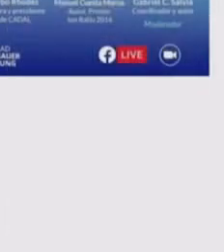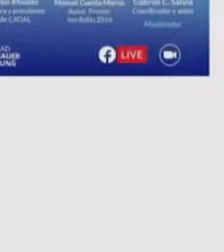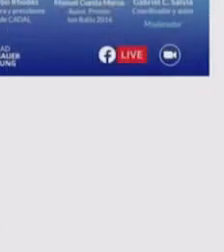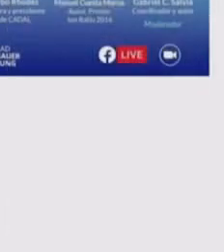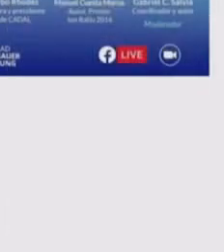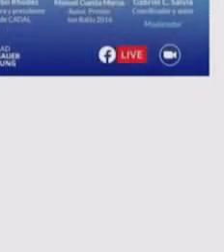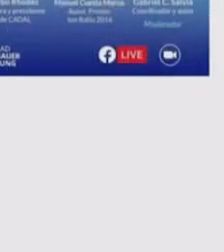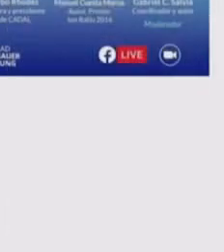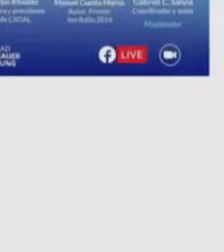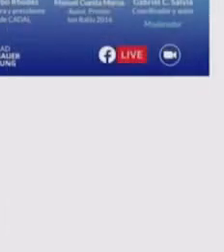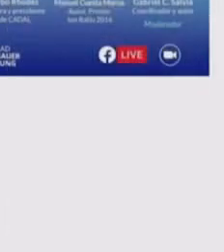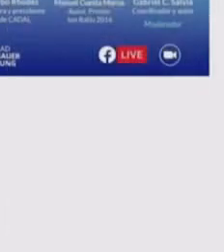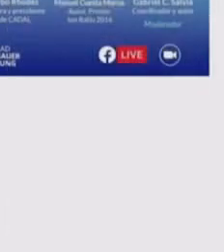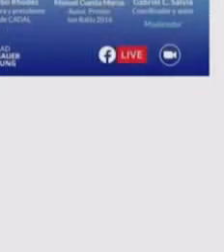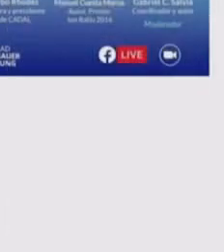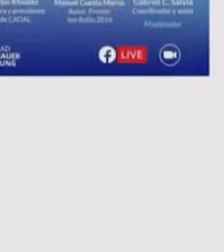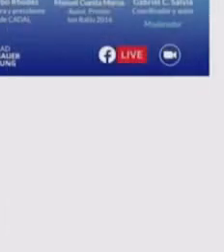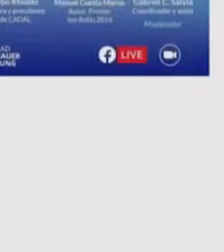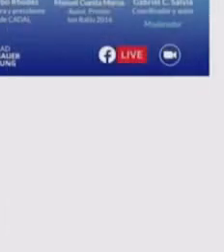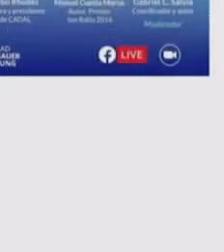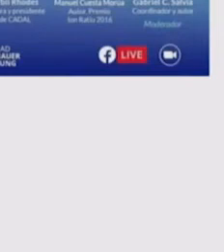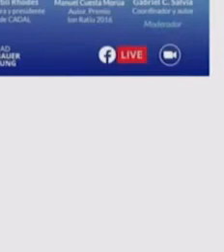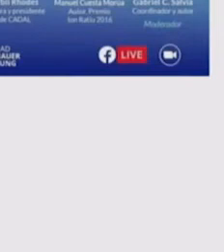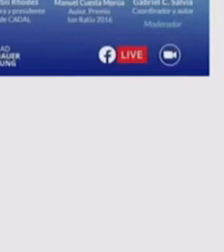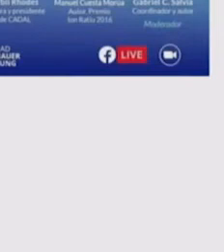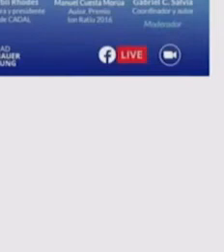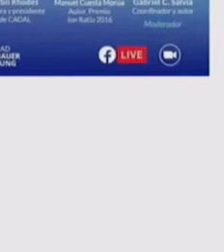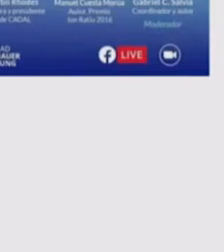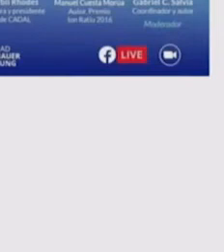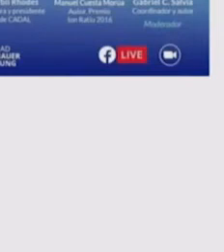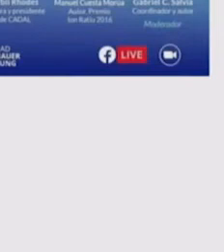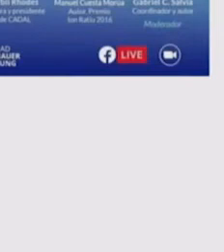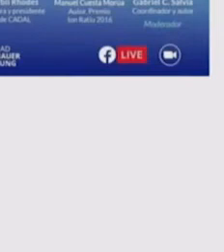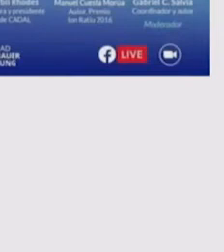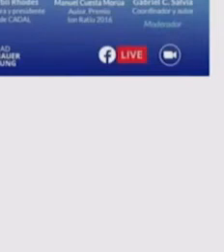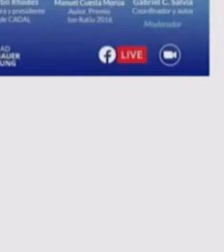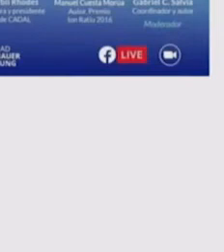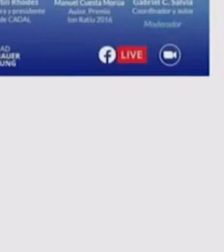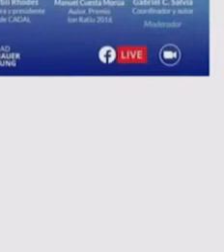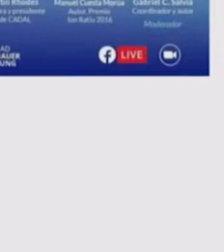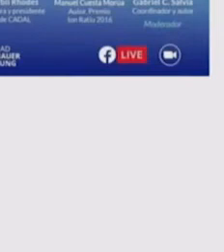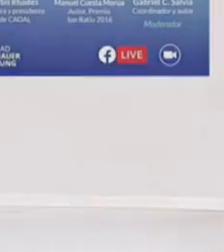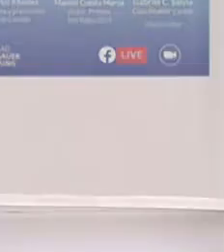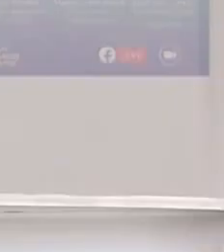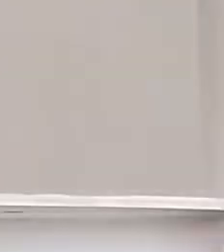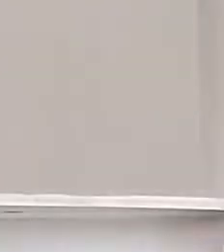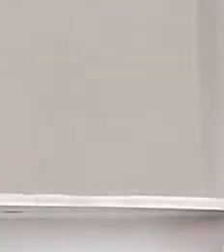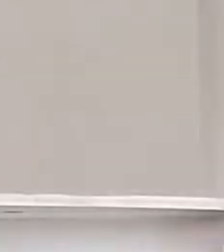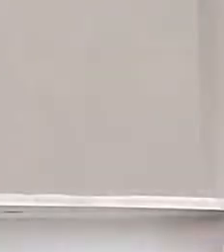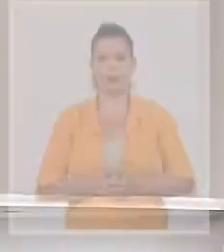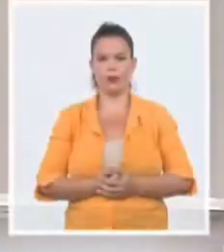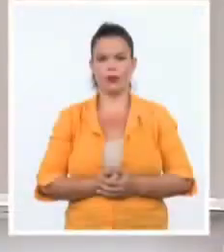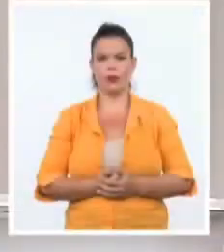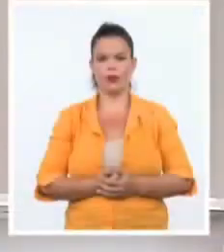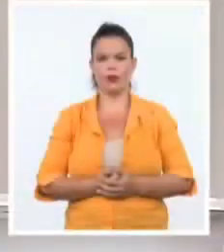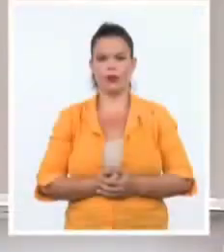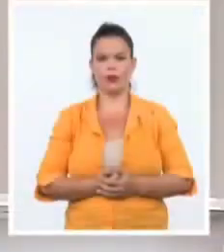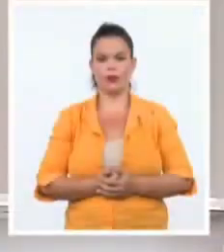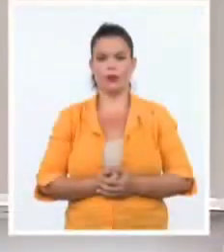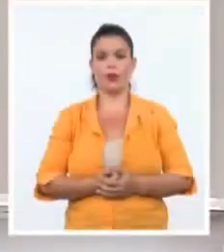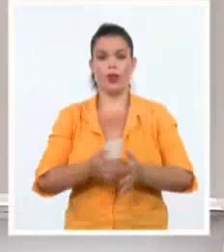a Argentina para participar en un evento de esta organización, un canal coordinado por el proyecto